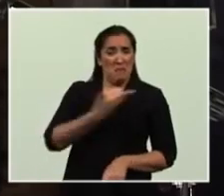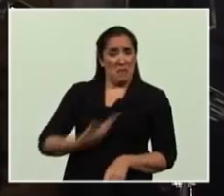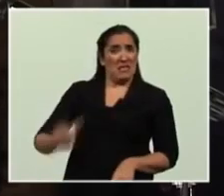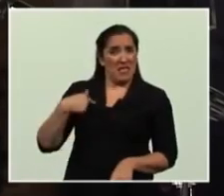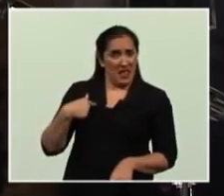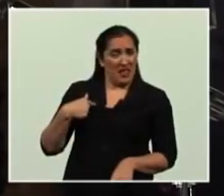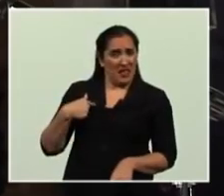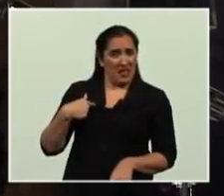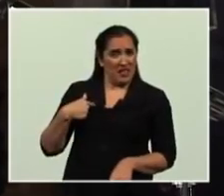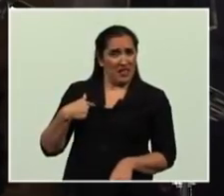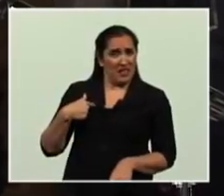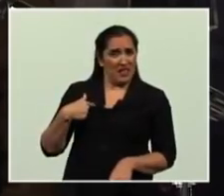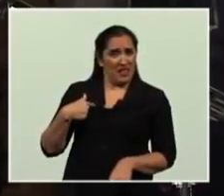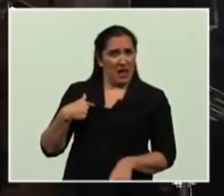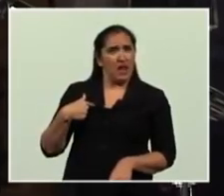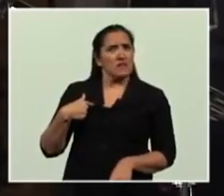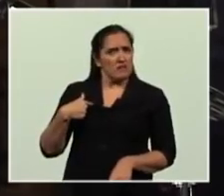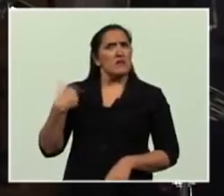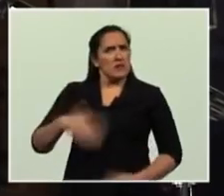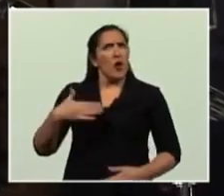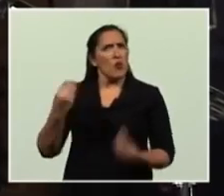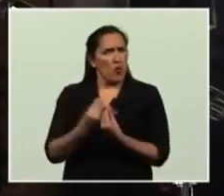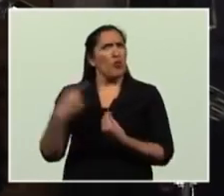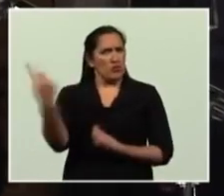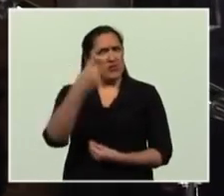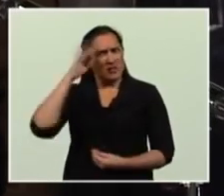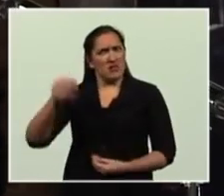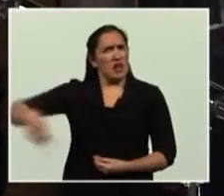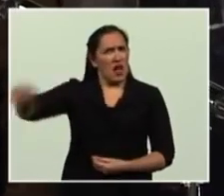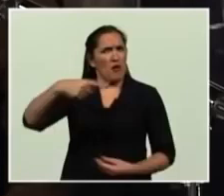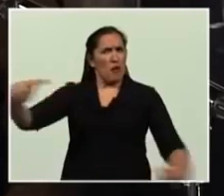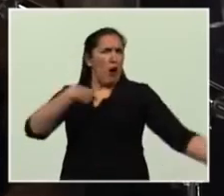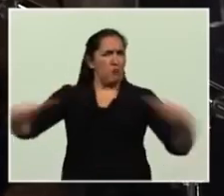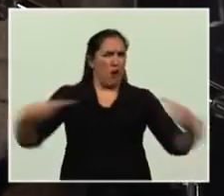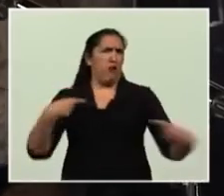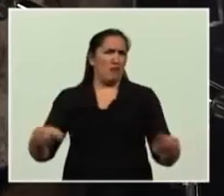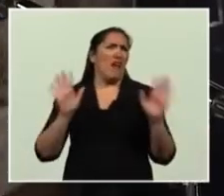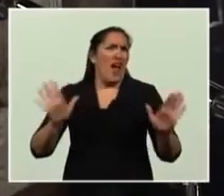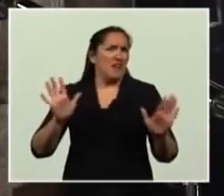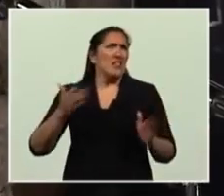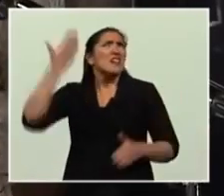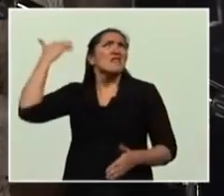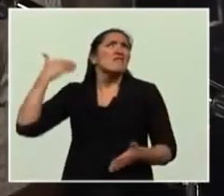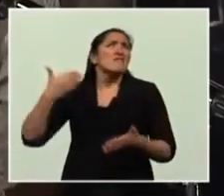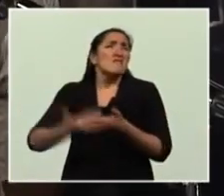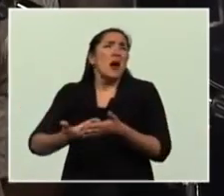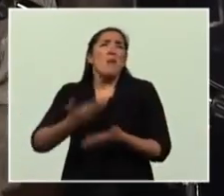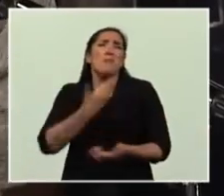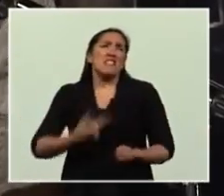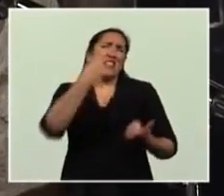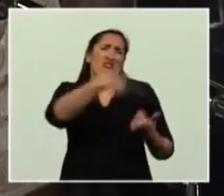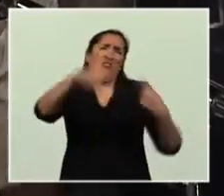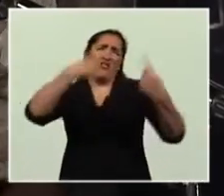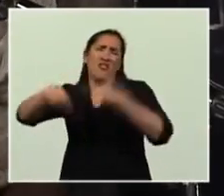que le ha tocado enfrentar los ataques más duros de los que se tenga memoria sobre cualquier